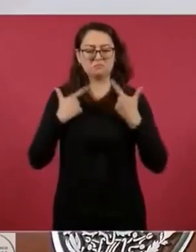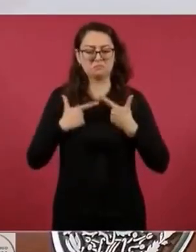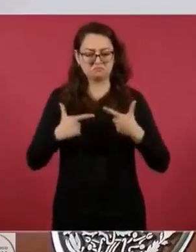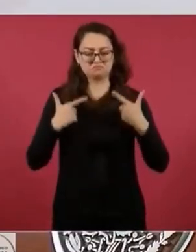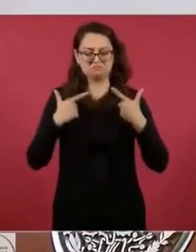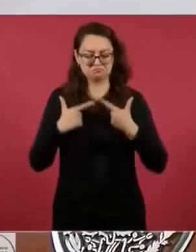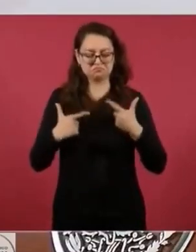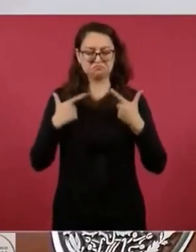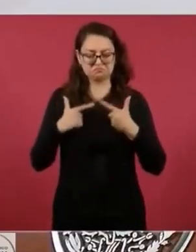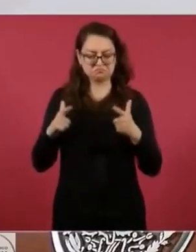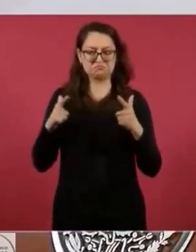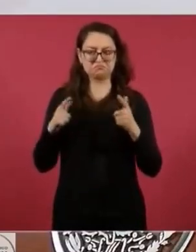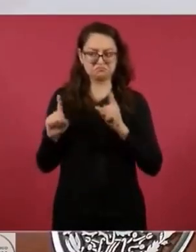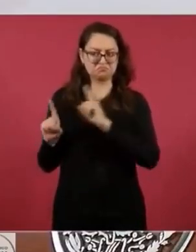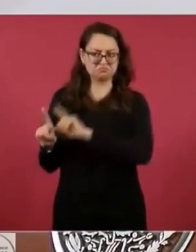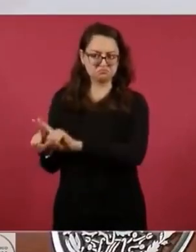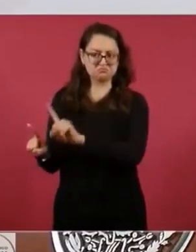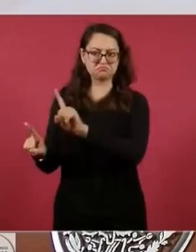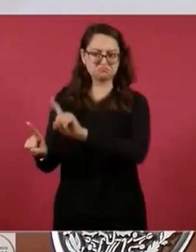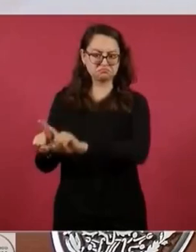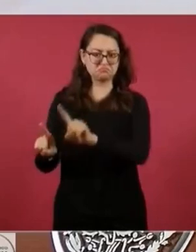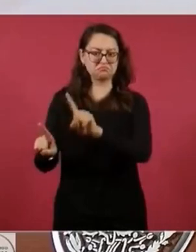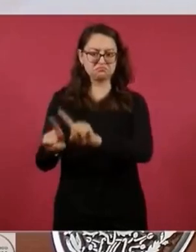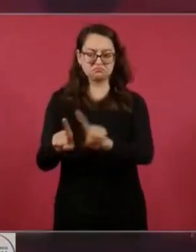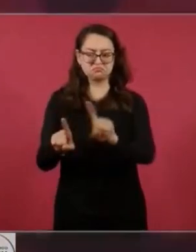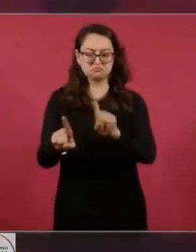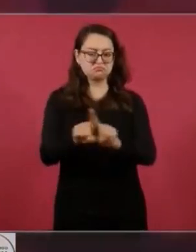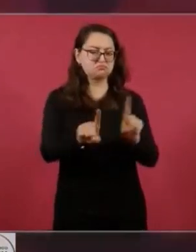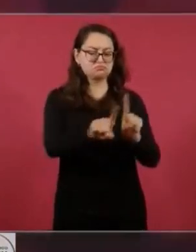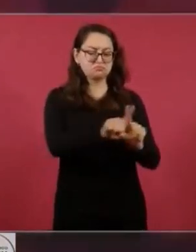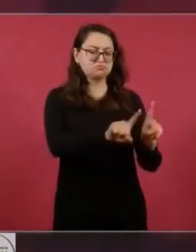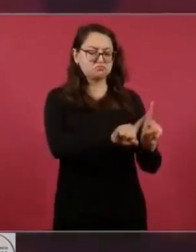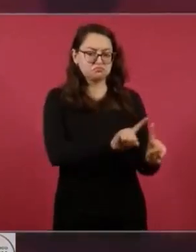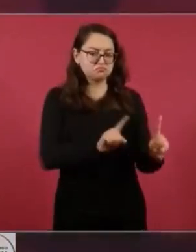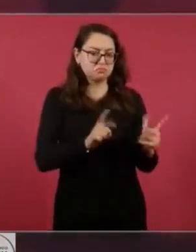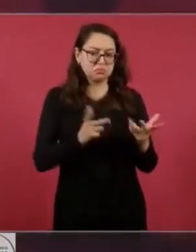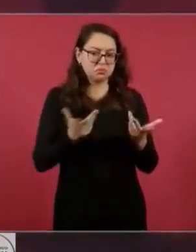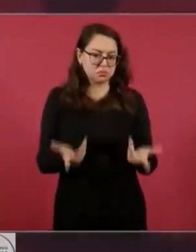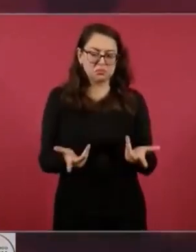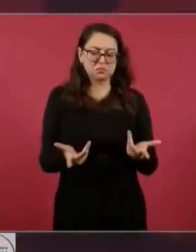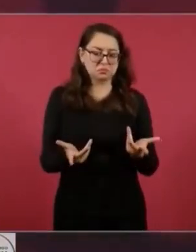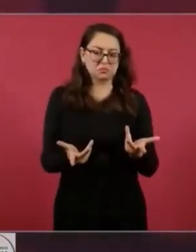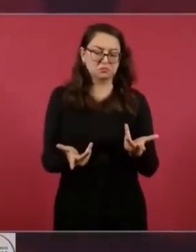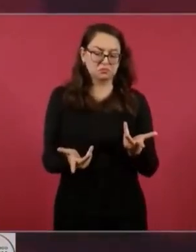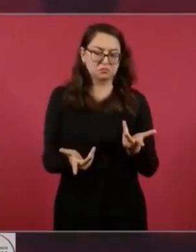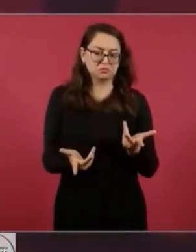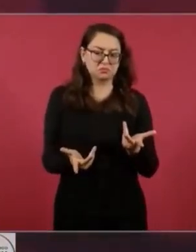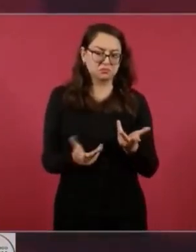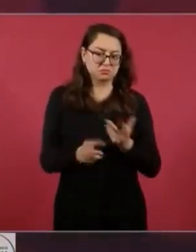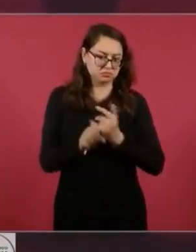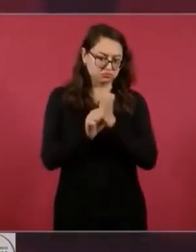que llevan a cabo este tipo de